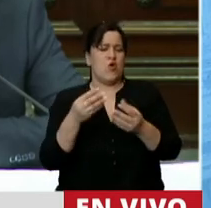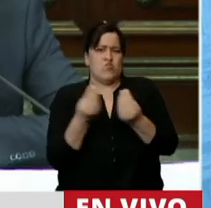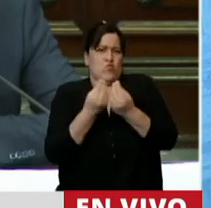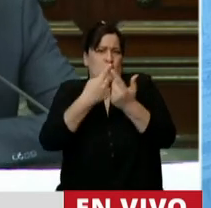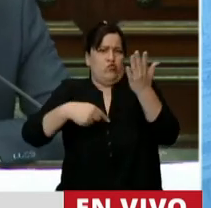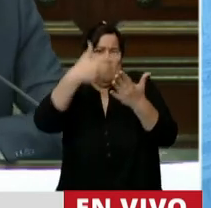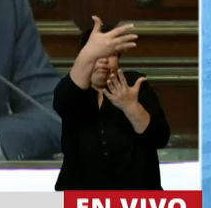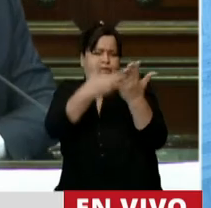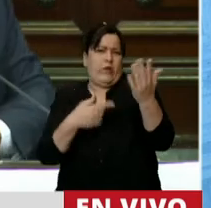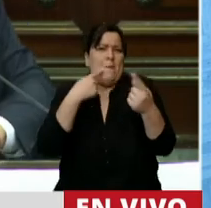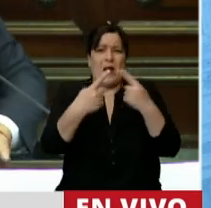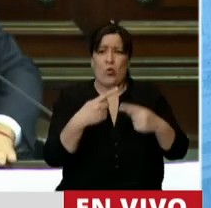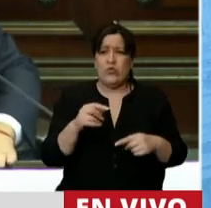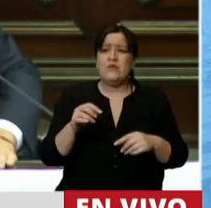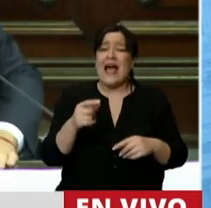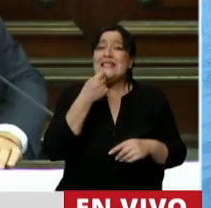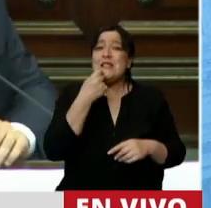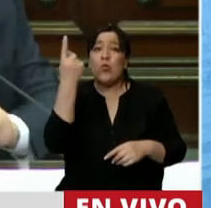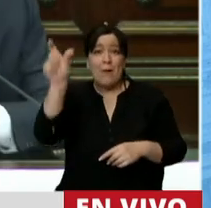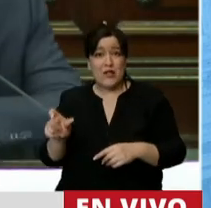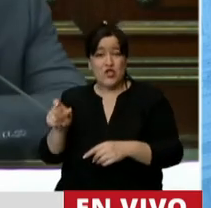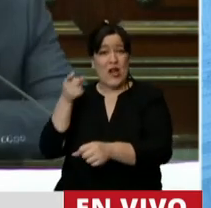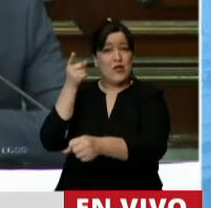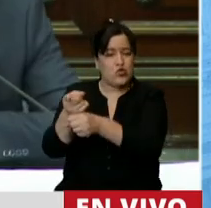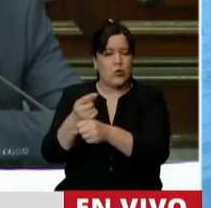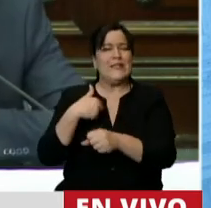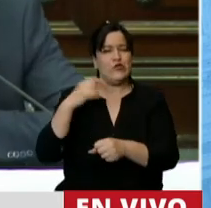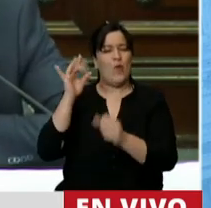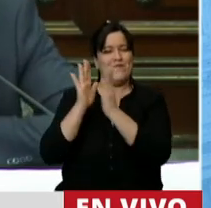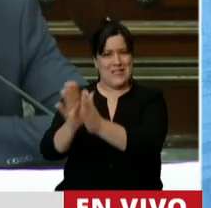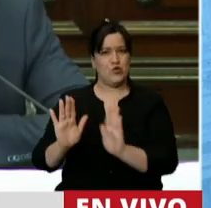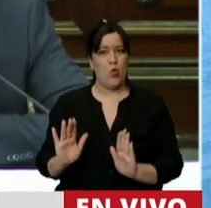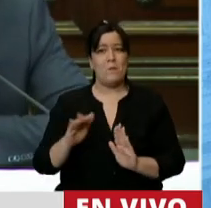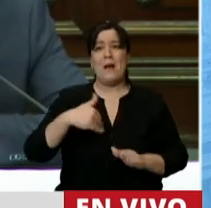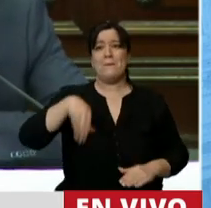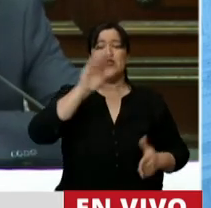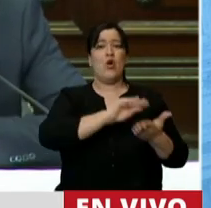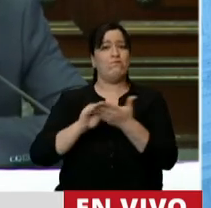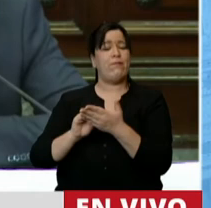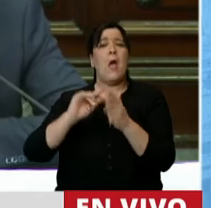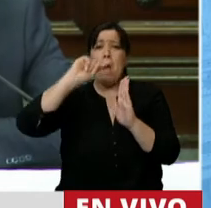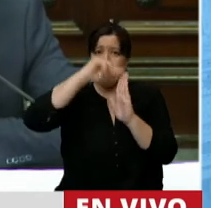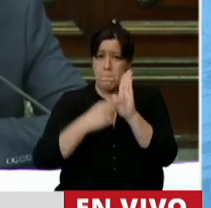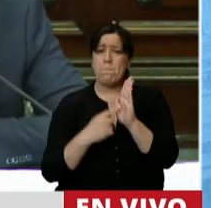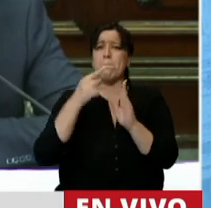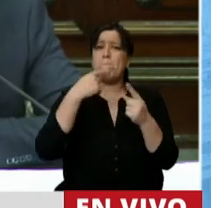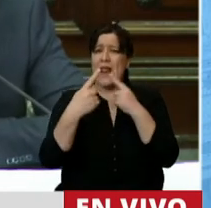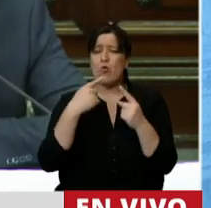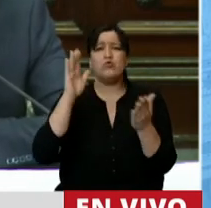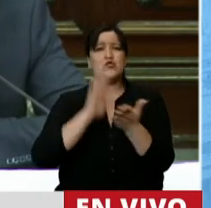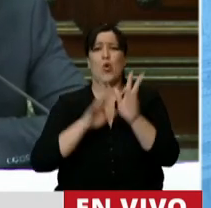Ahora, alguien lo insultó y yo le pido disculpas. La mayoría de los legisladores le hicieron preguntas puntuales, sobre temas